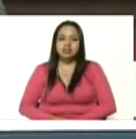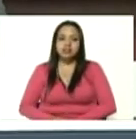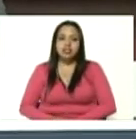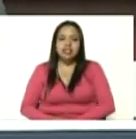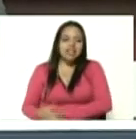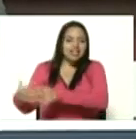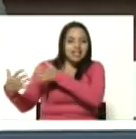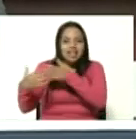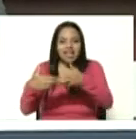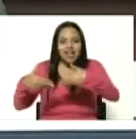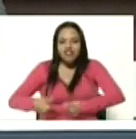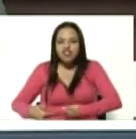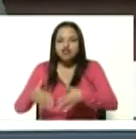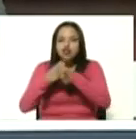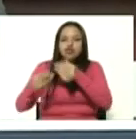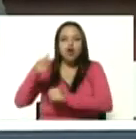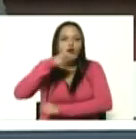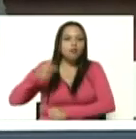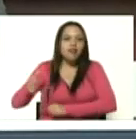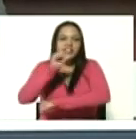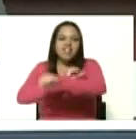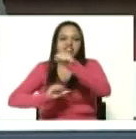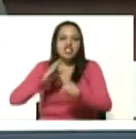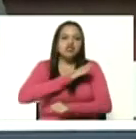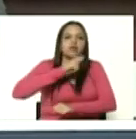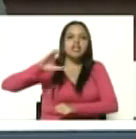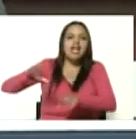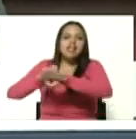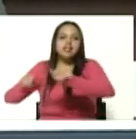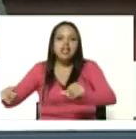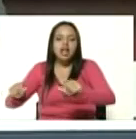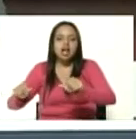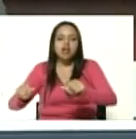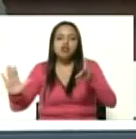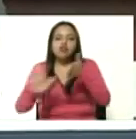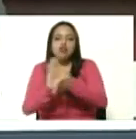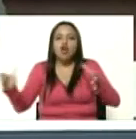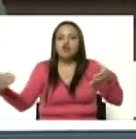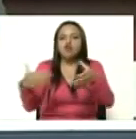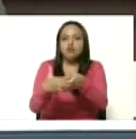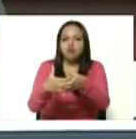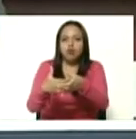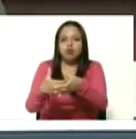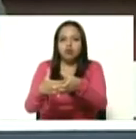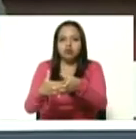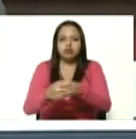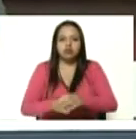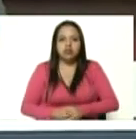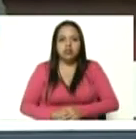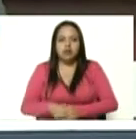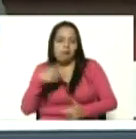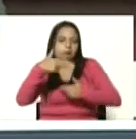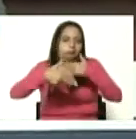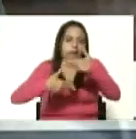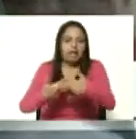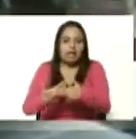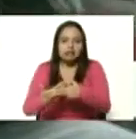pueblo en defensa de la soberanía y la tierra contra los grupos irregulares delincuenciales